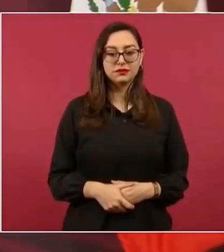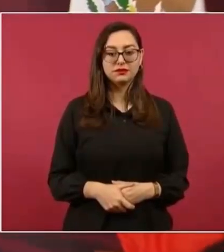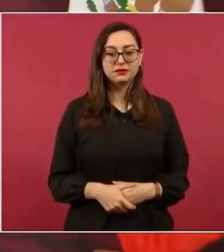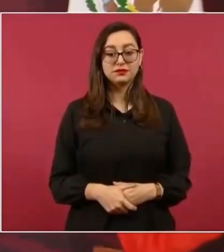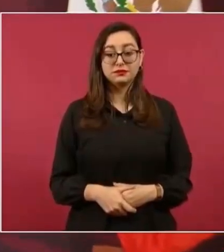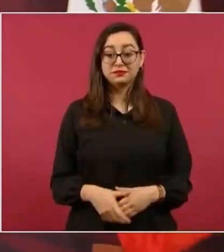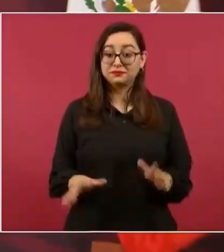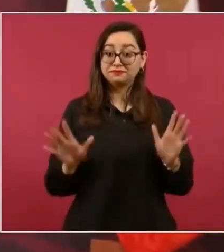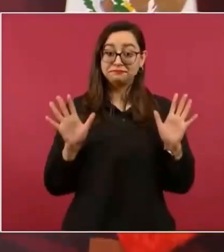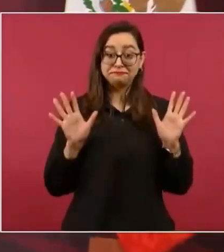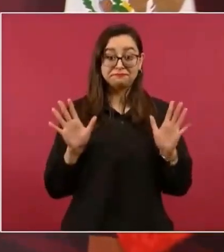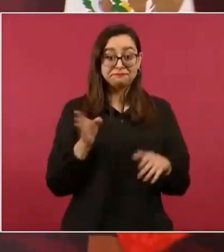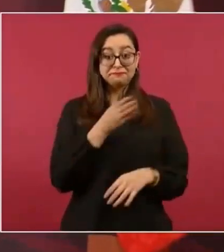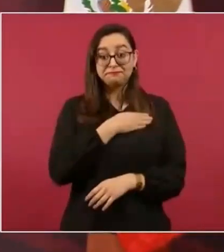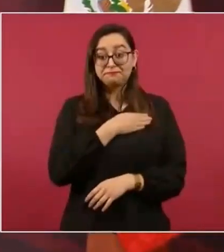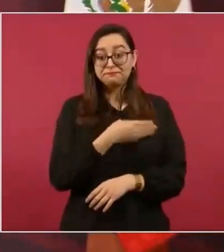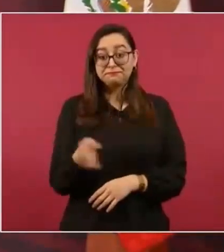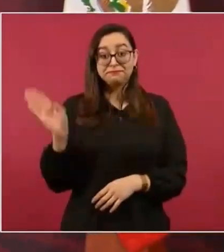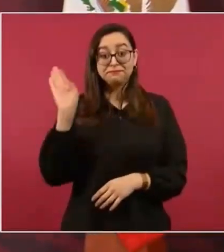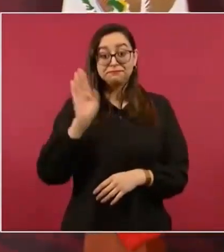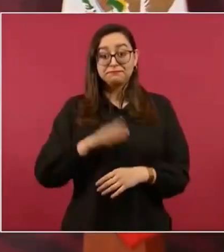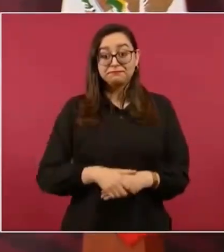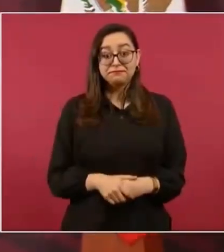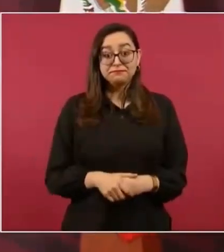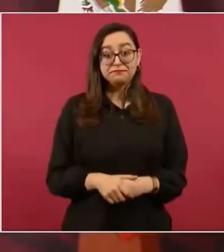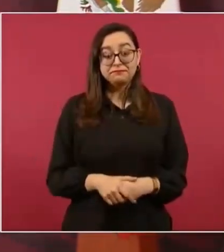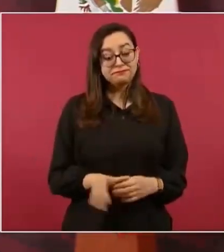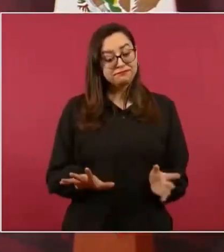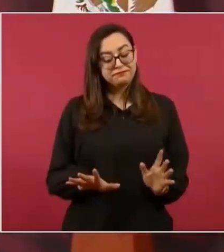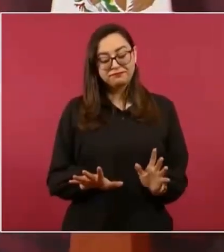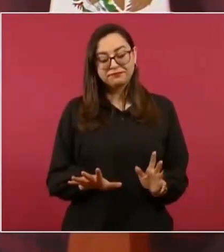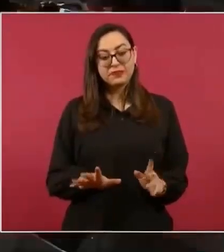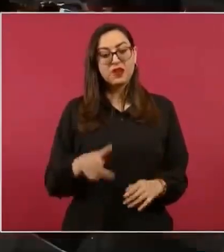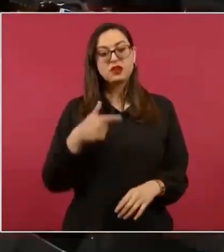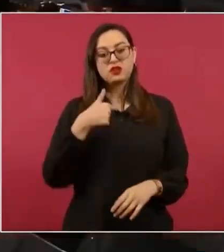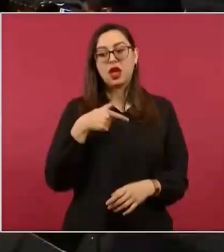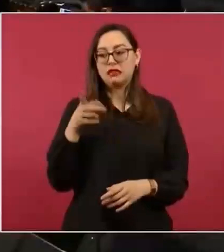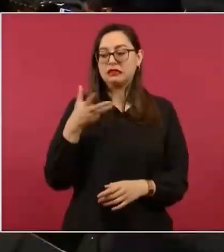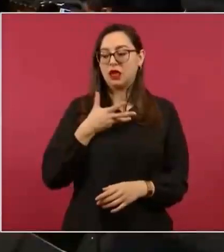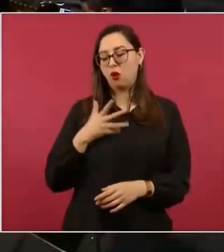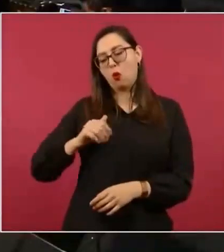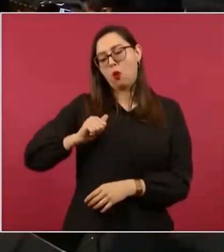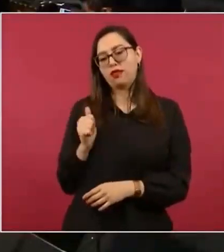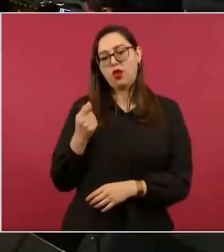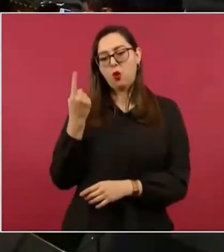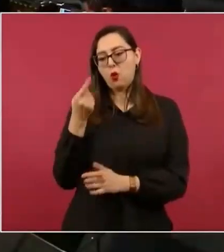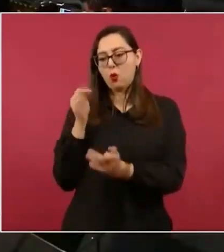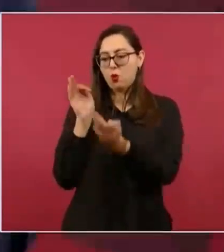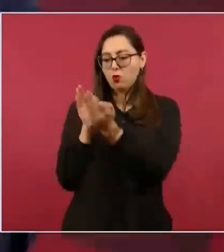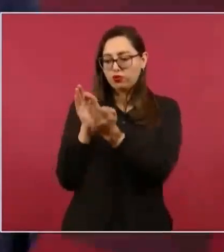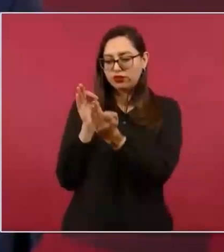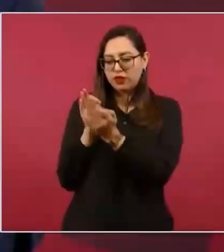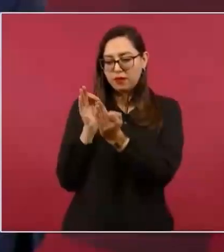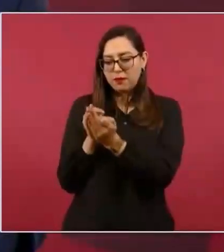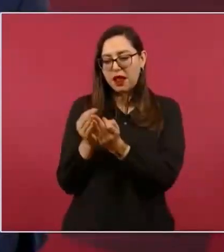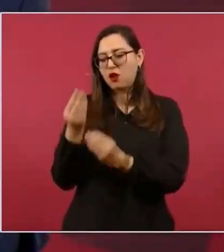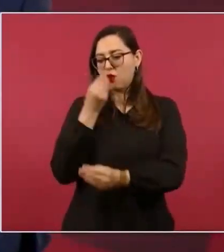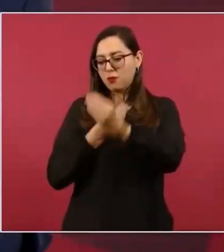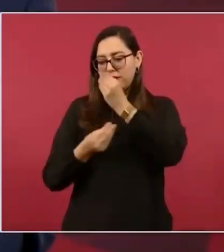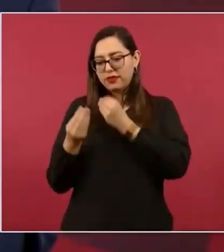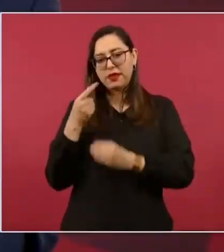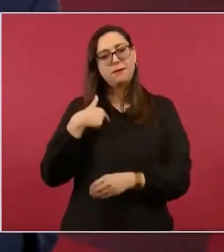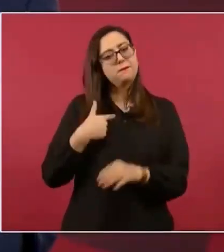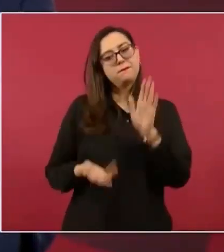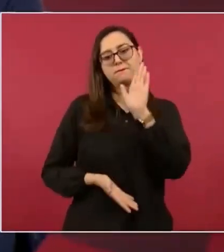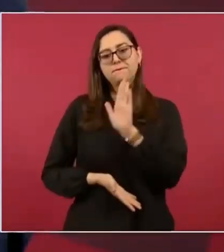pero bueno, todavía quedó un recalentado, un tamal y una manía y un chanchamito y ya